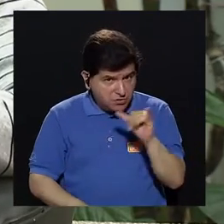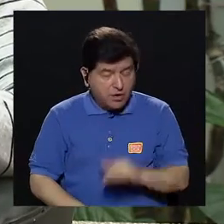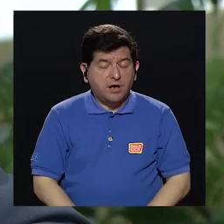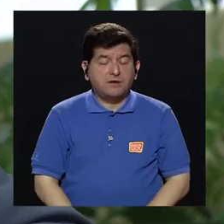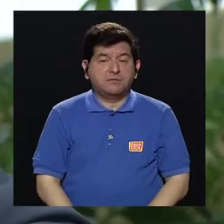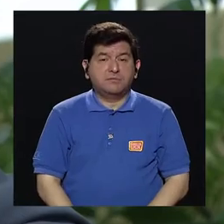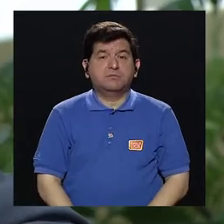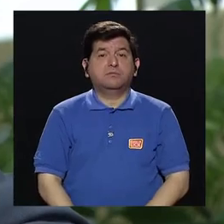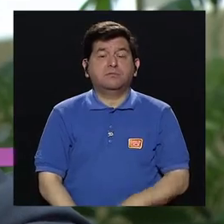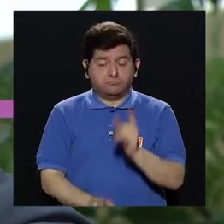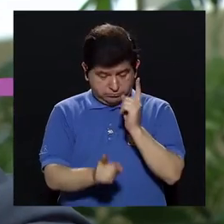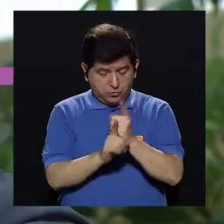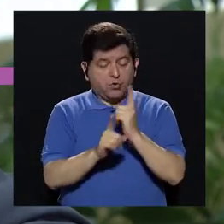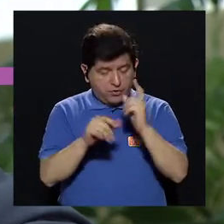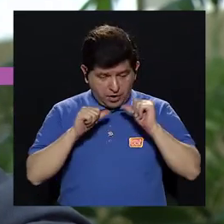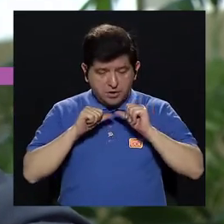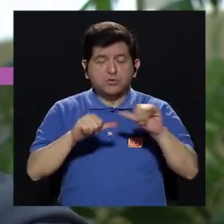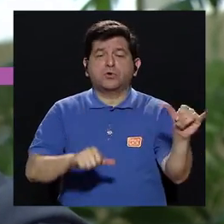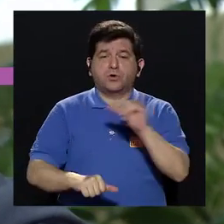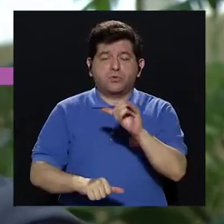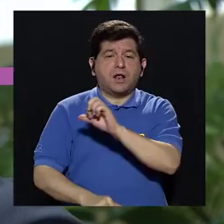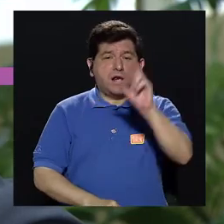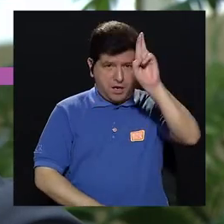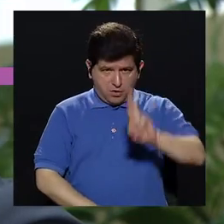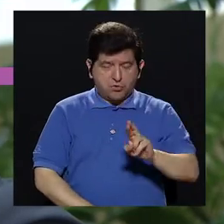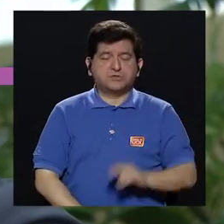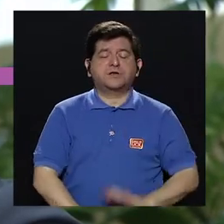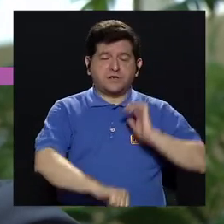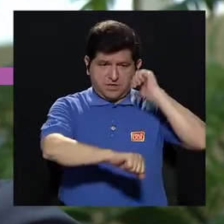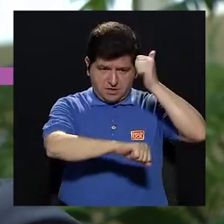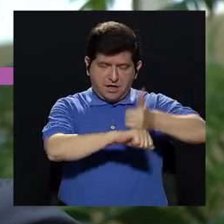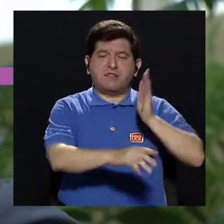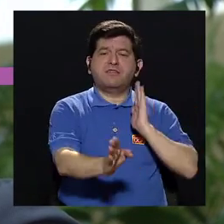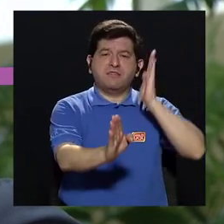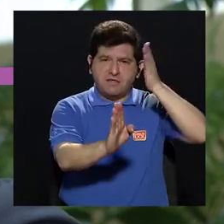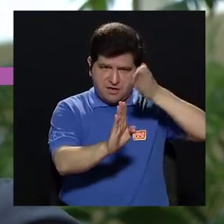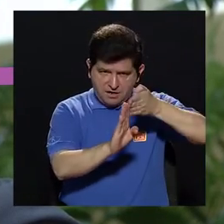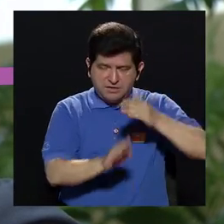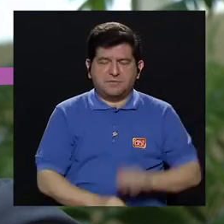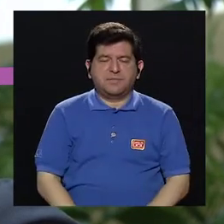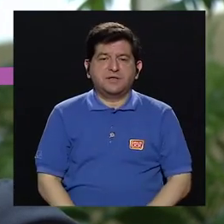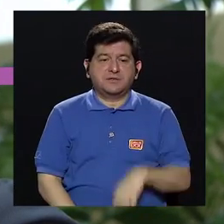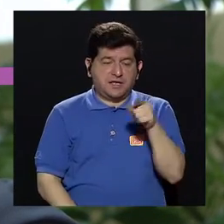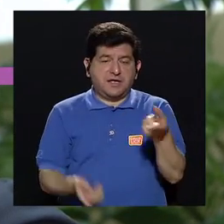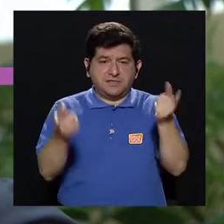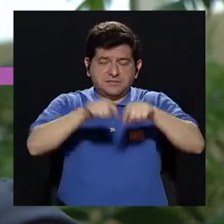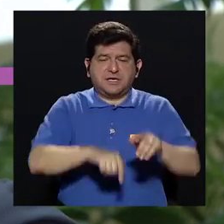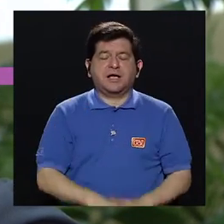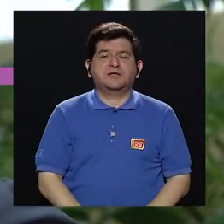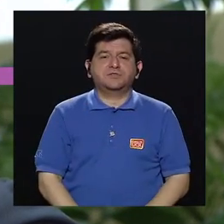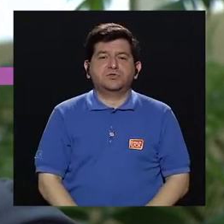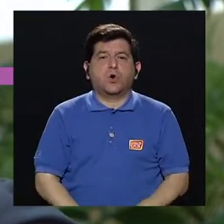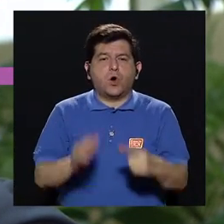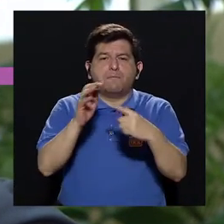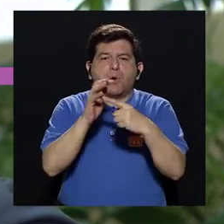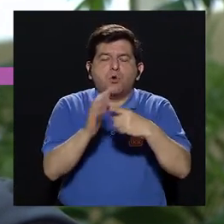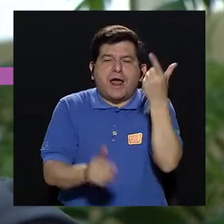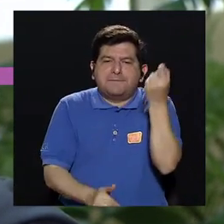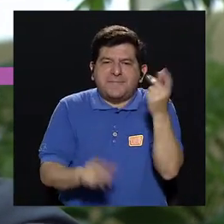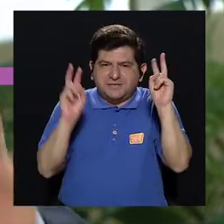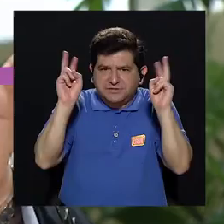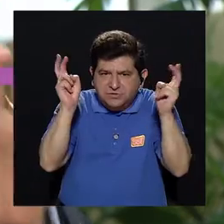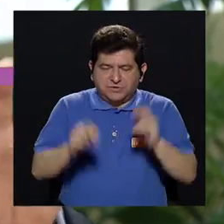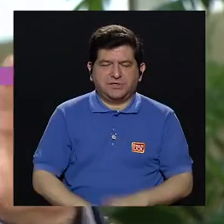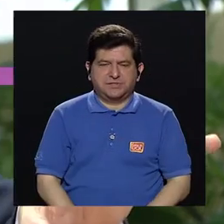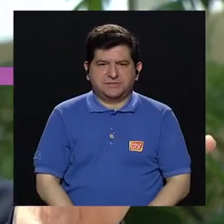vigente? Así sigue siendo. En Costa Rica se asigna directamente a Popular Pensiones, si usted no escoge ninguno.